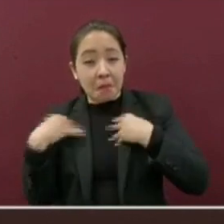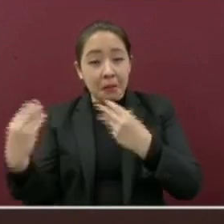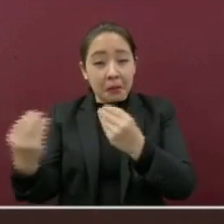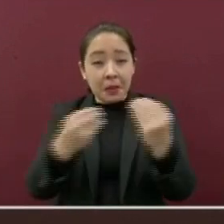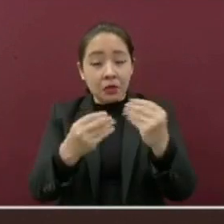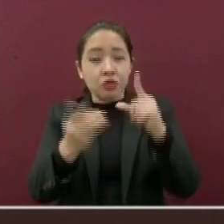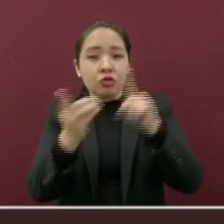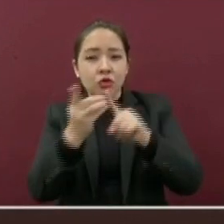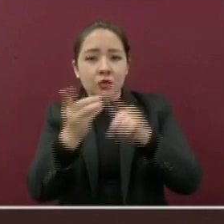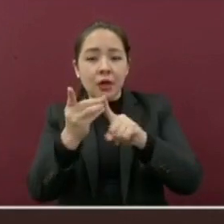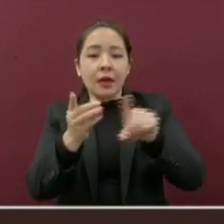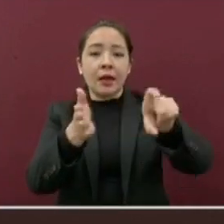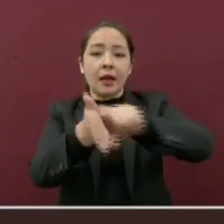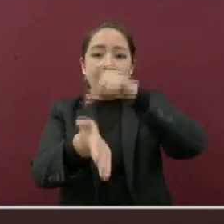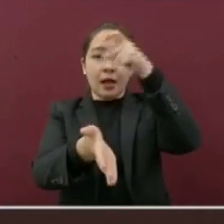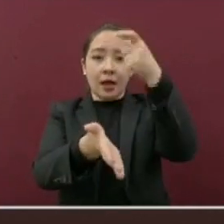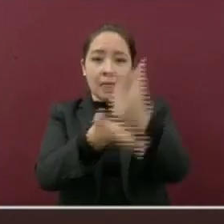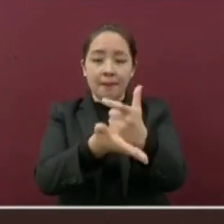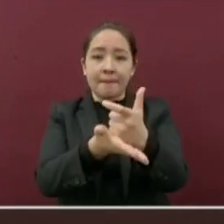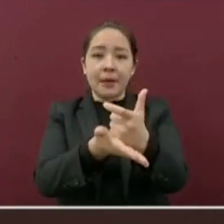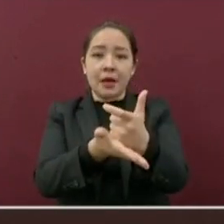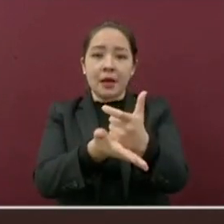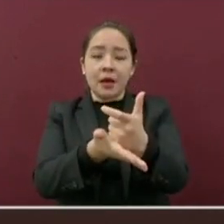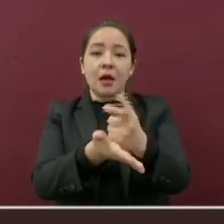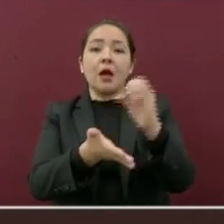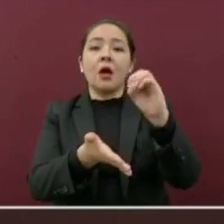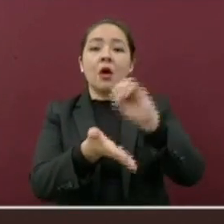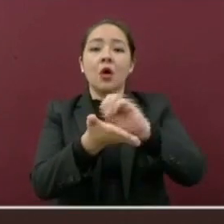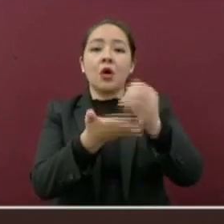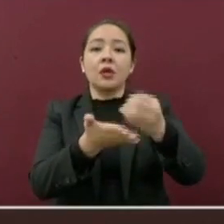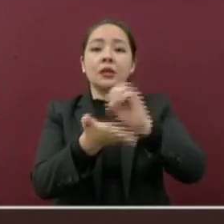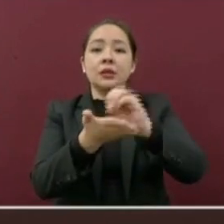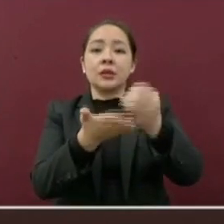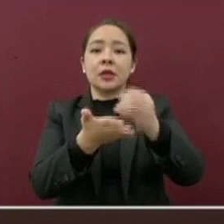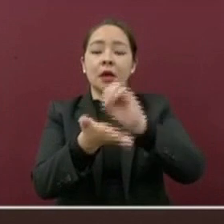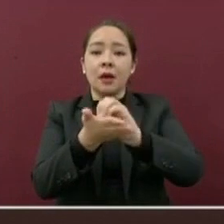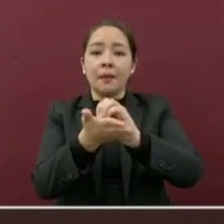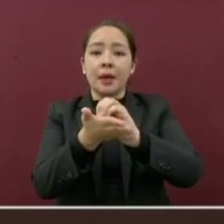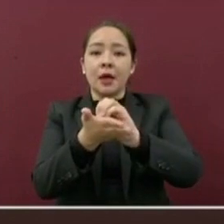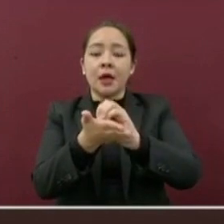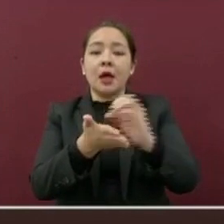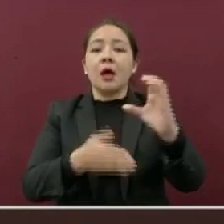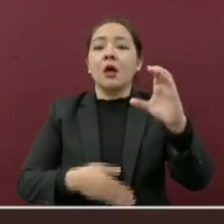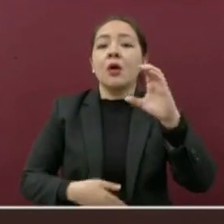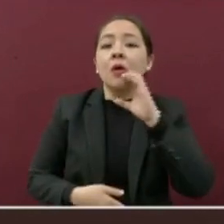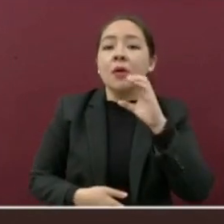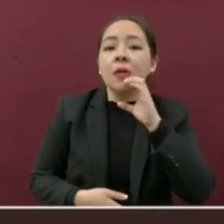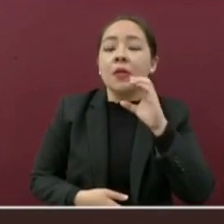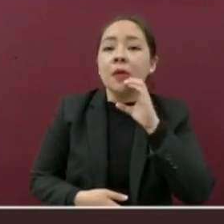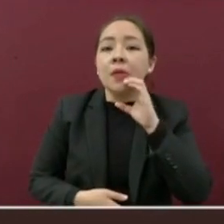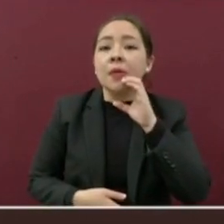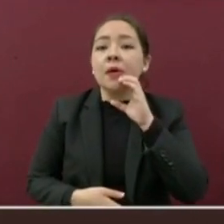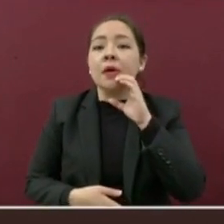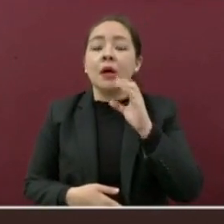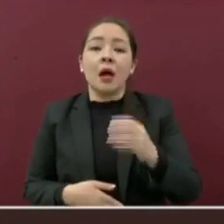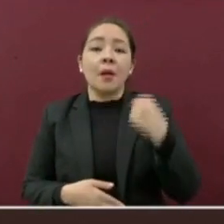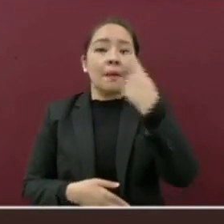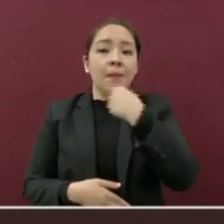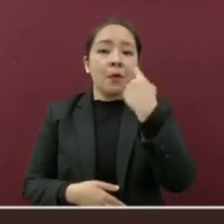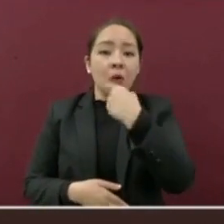son Jalapa, Orizaba, Córdoba, Boca del Río,